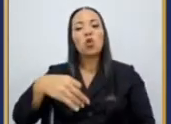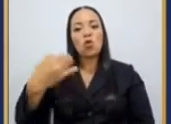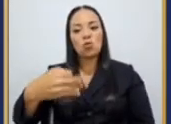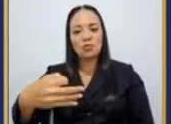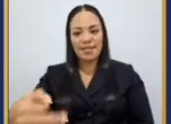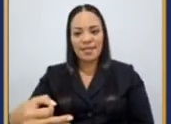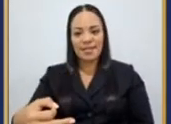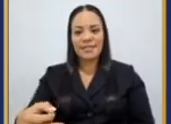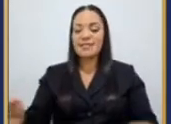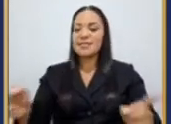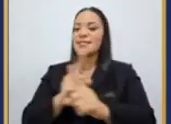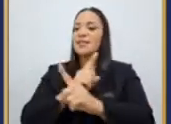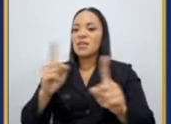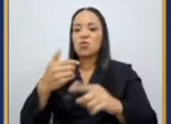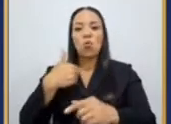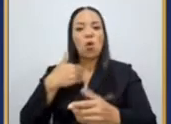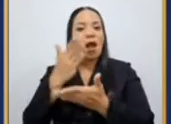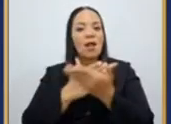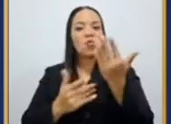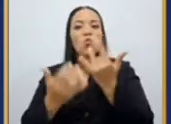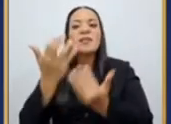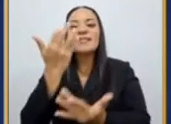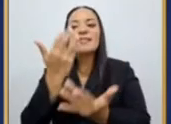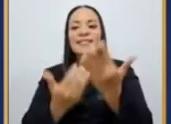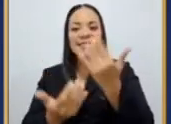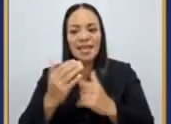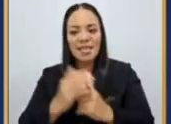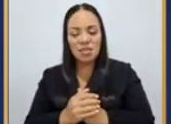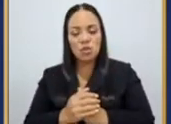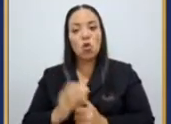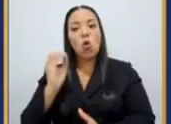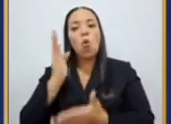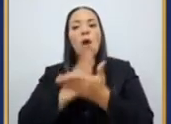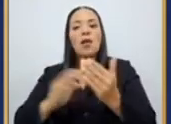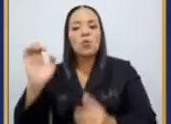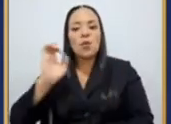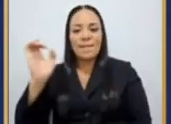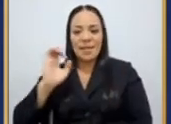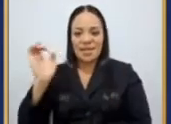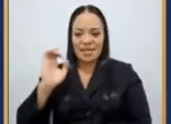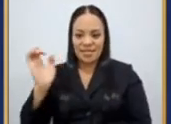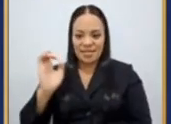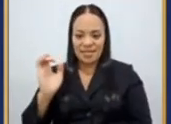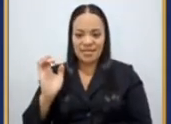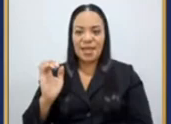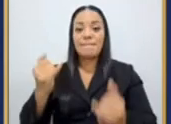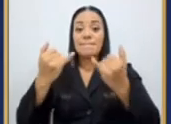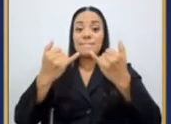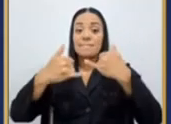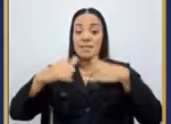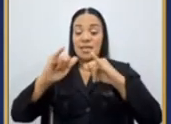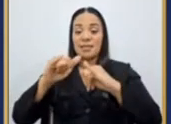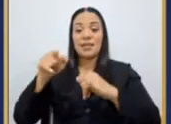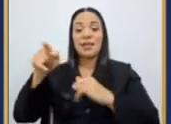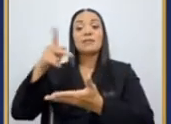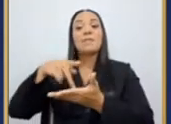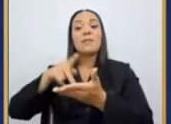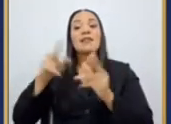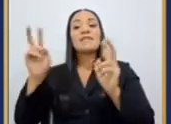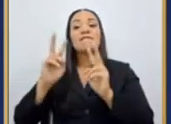no haya un incendio o una emergencia mientras Parque Viva